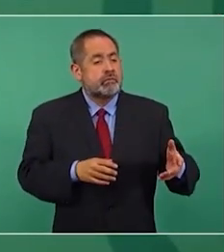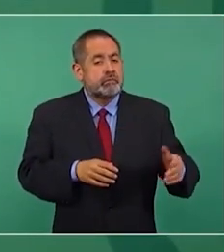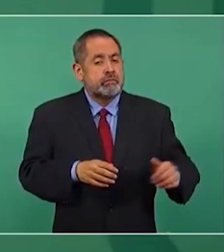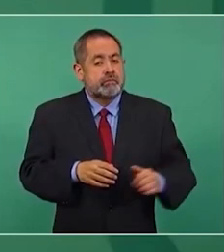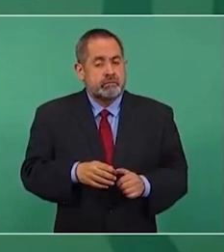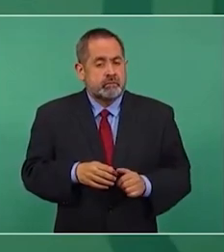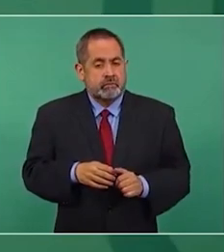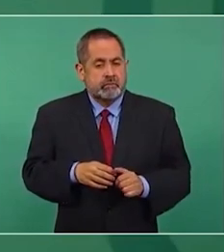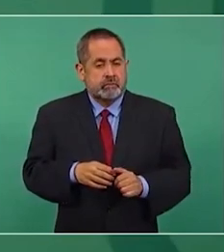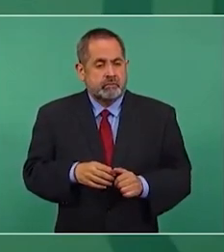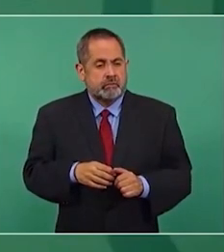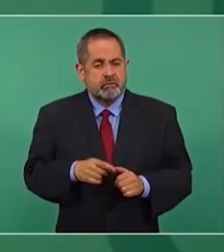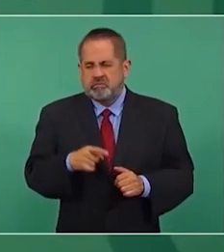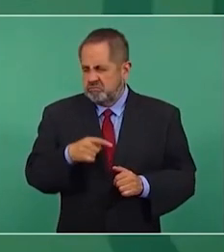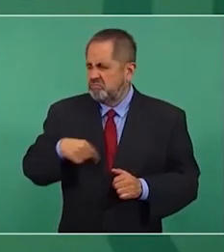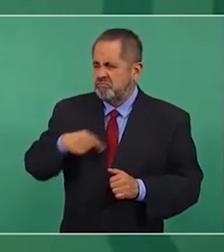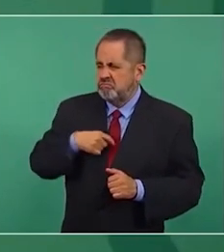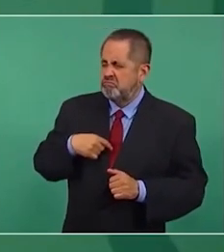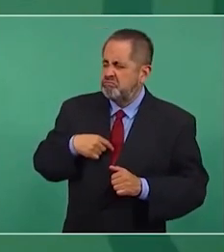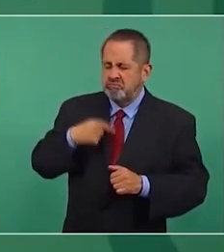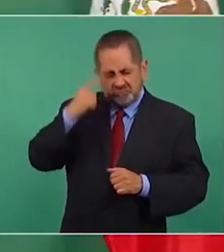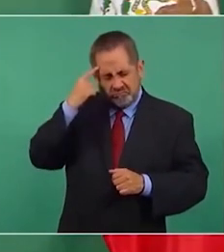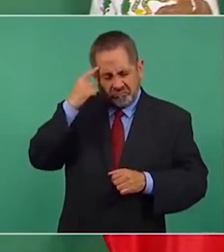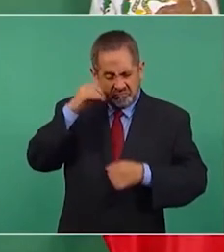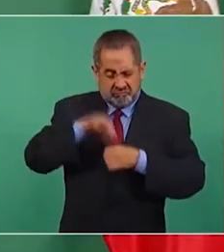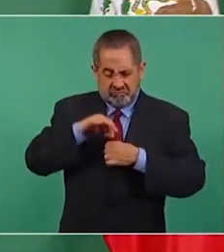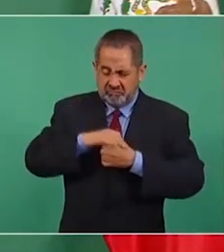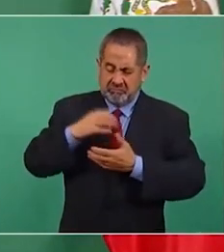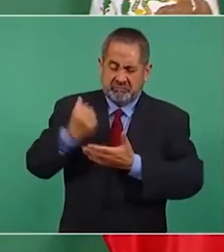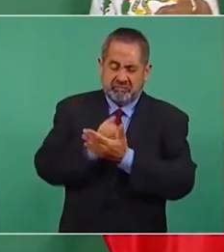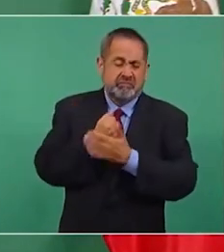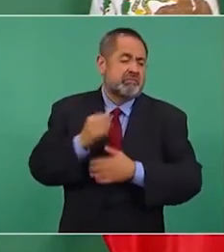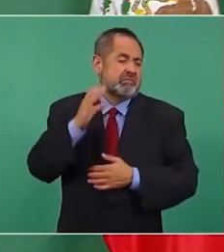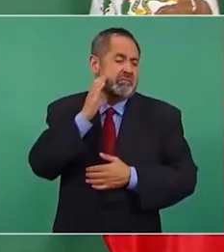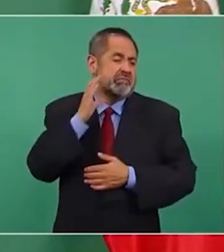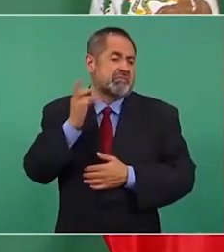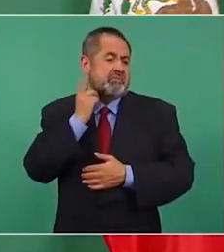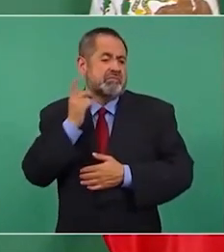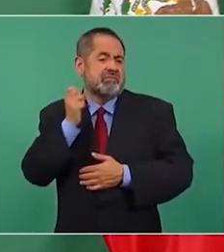vamos a ganar la mayoría en el Congreso y luego